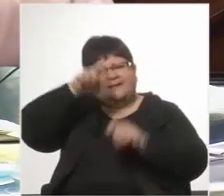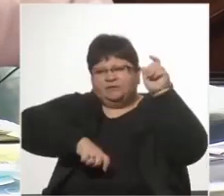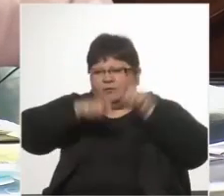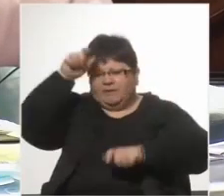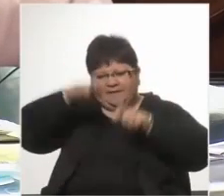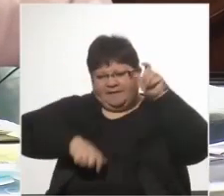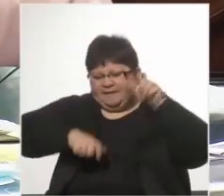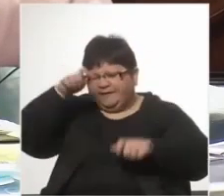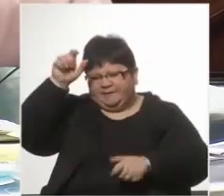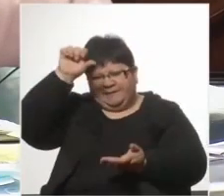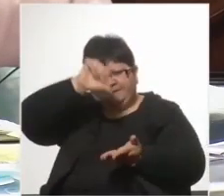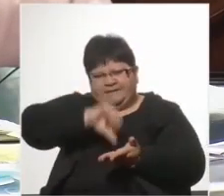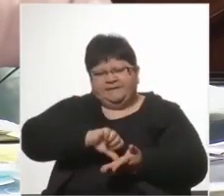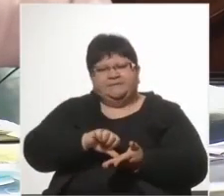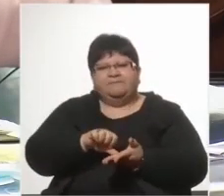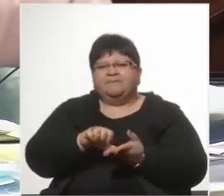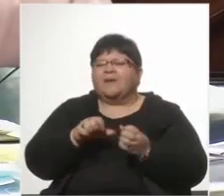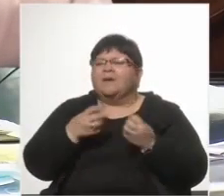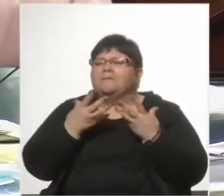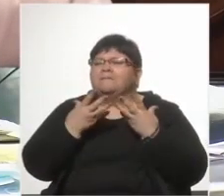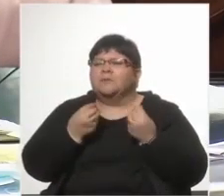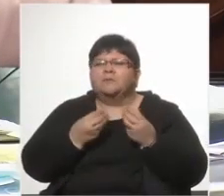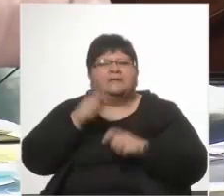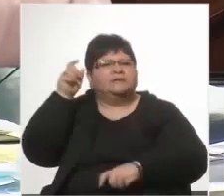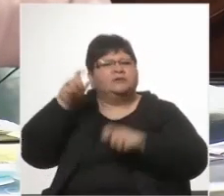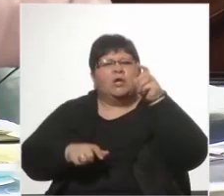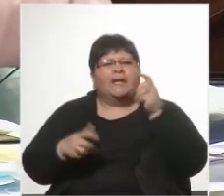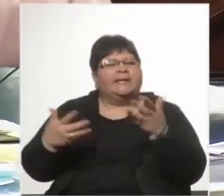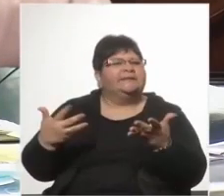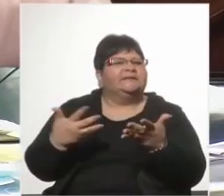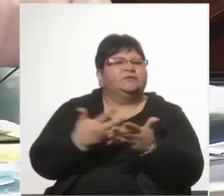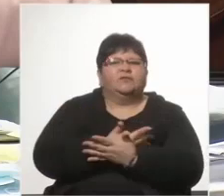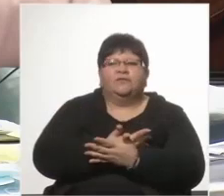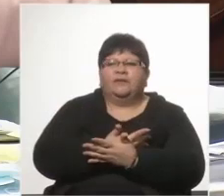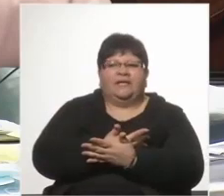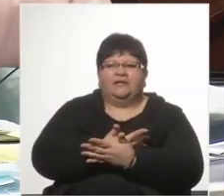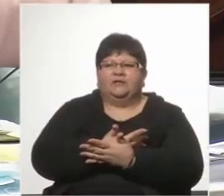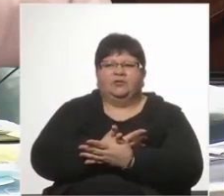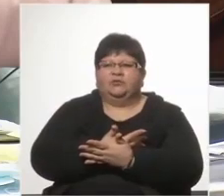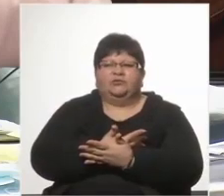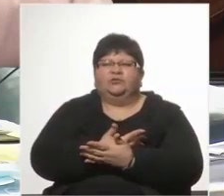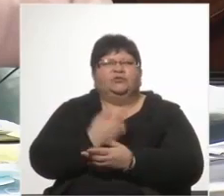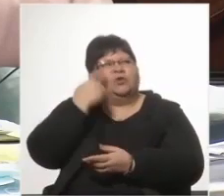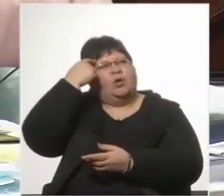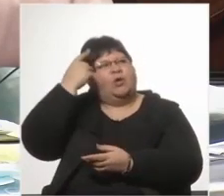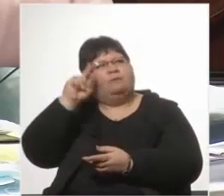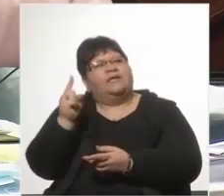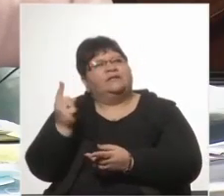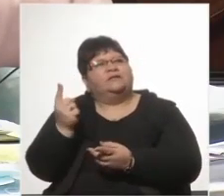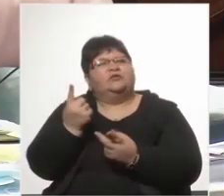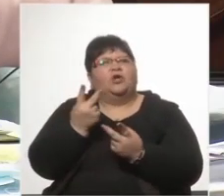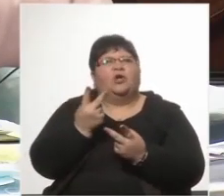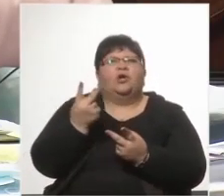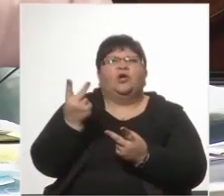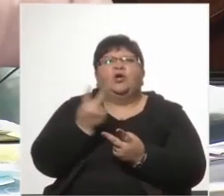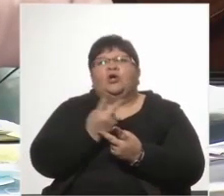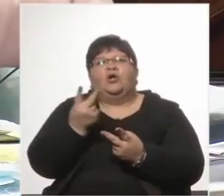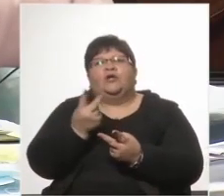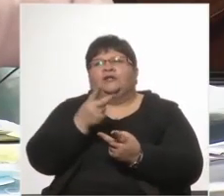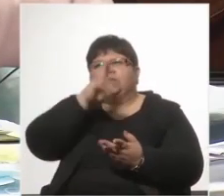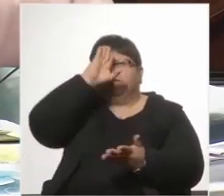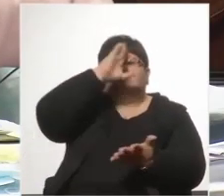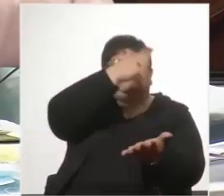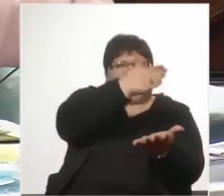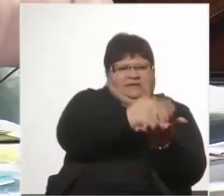en donde hay muchas víctimas en todos lados. Yo no estoy afiliada a la teoría de los dos demonios, por un lado fue terrorismo de Estado,